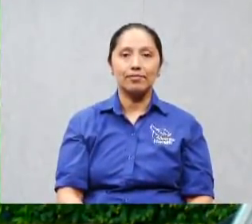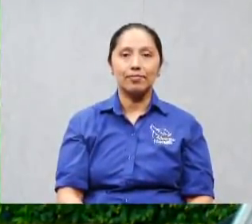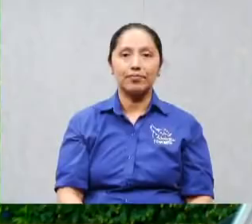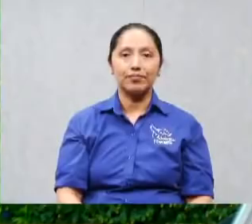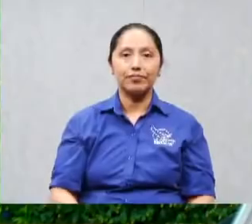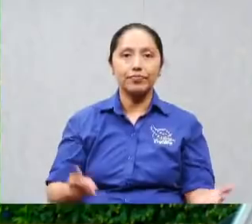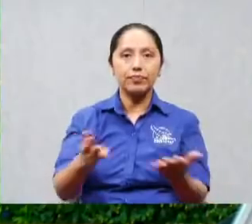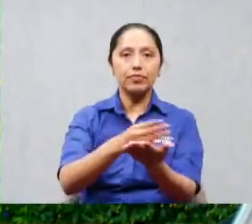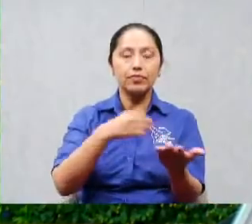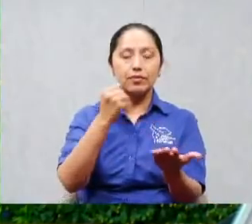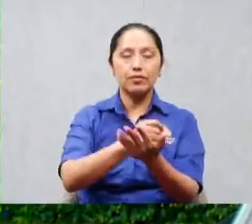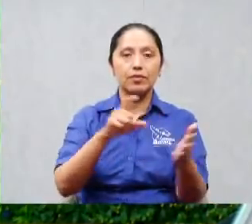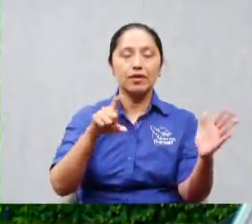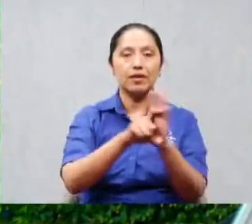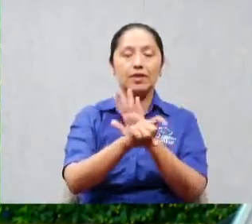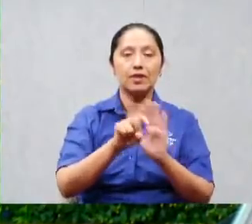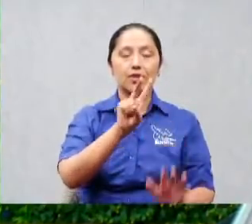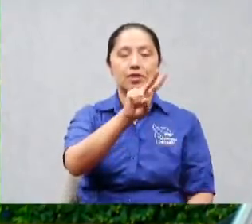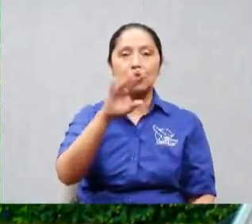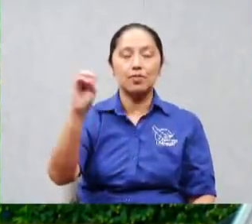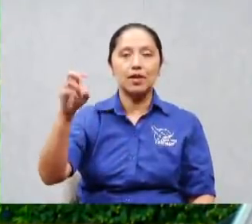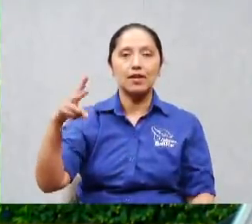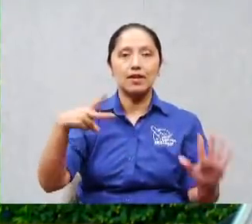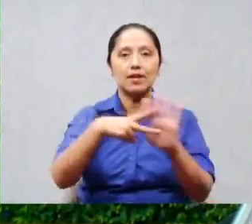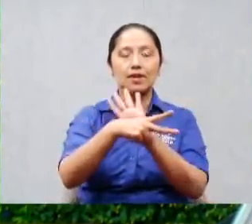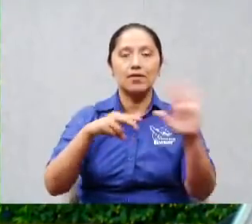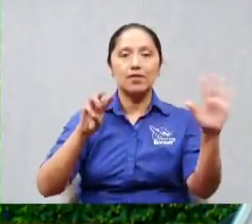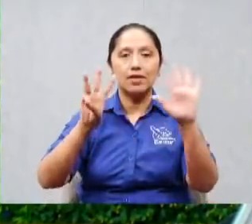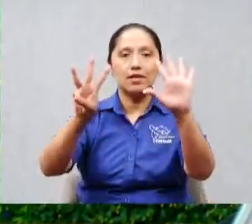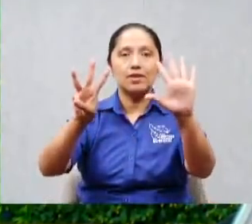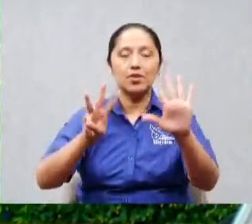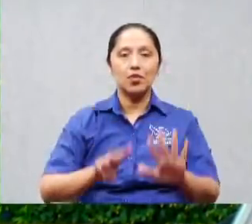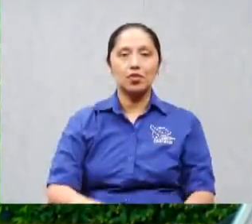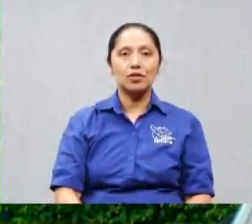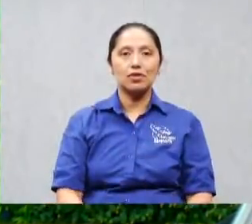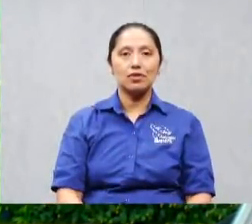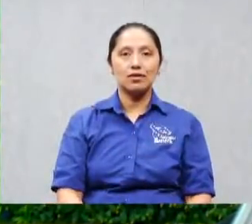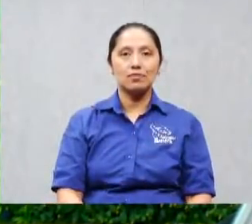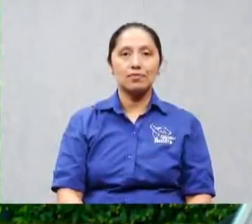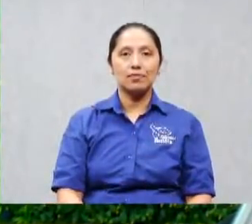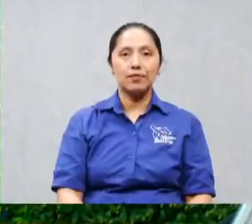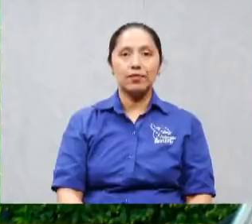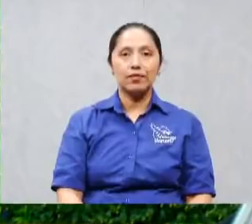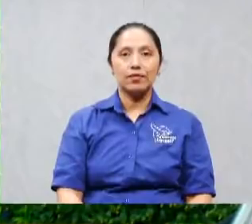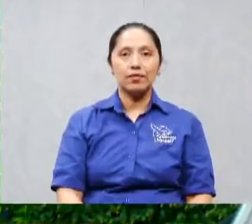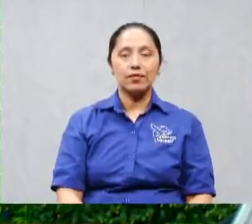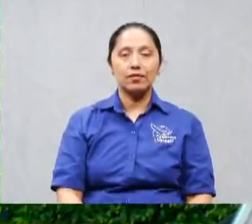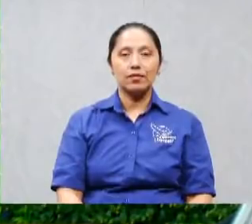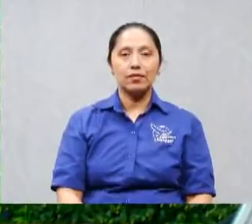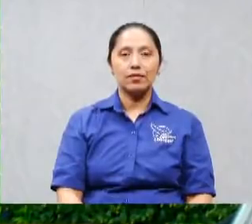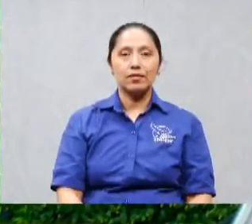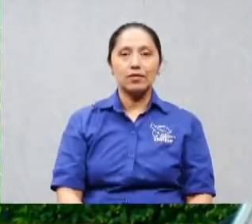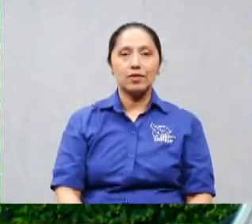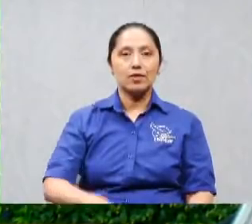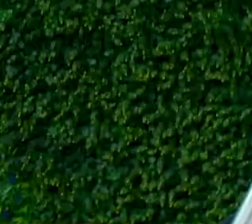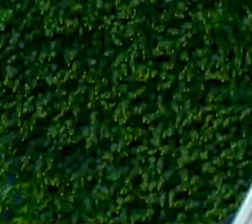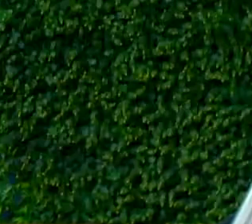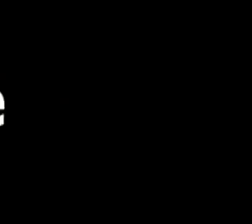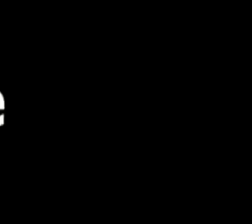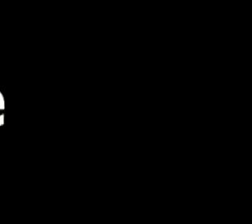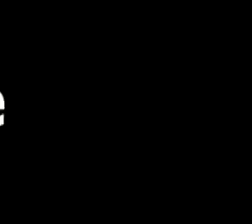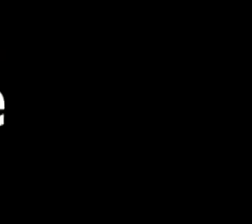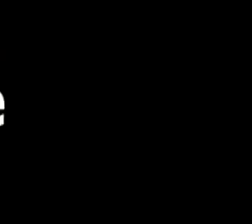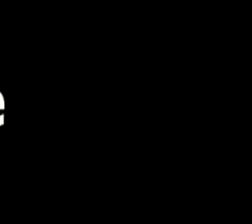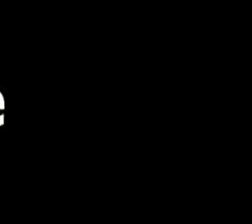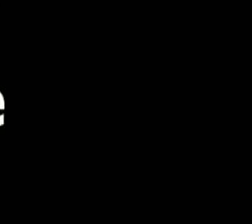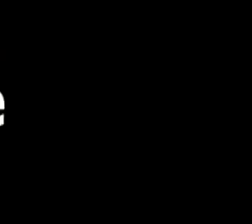Mateo 28 vamos a ver como tenemos tiempo todavía cuando se hizo